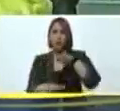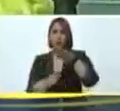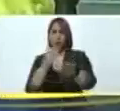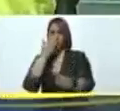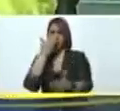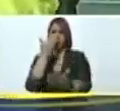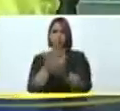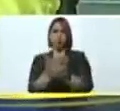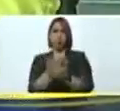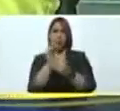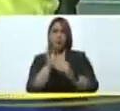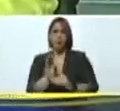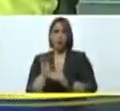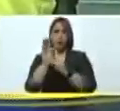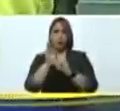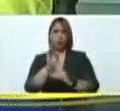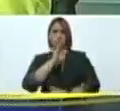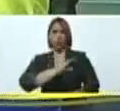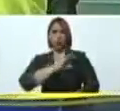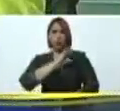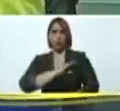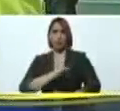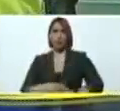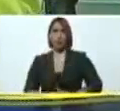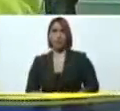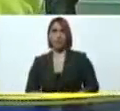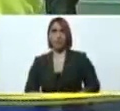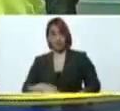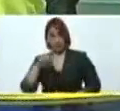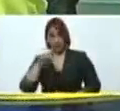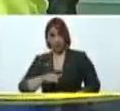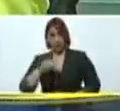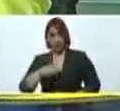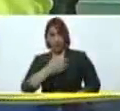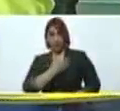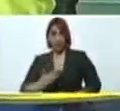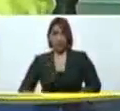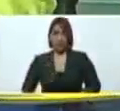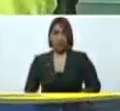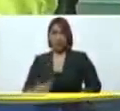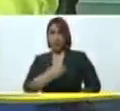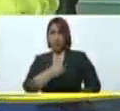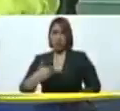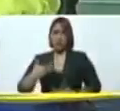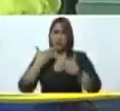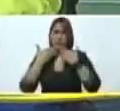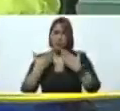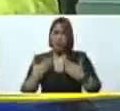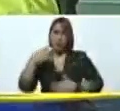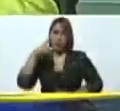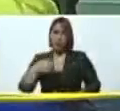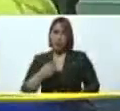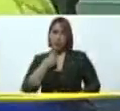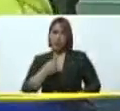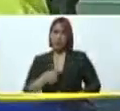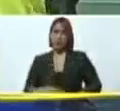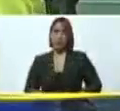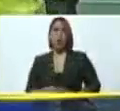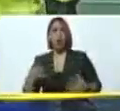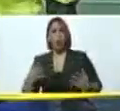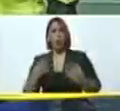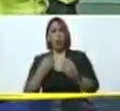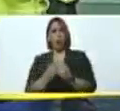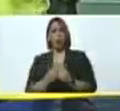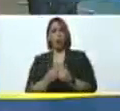por la protección social. Desde aquí, presidente, queremos agradecerle y por supuesto decirle que juntos